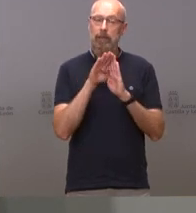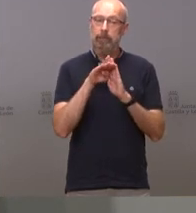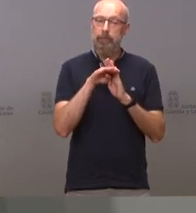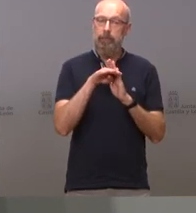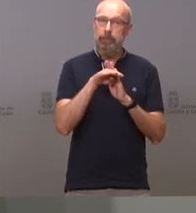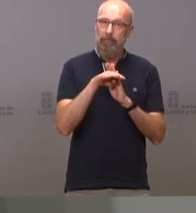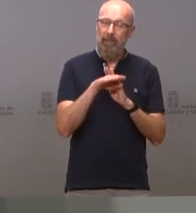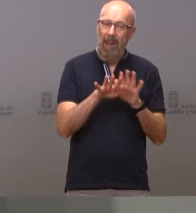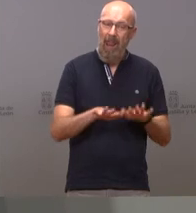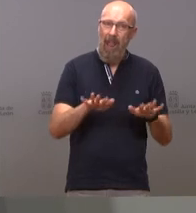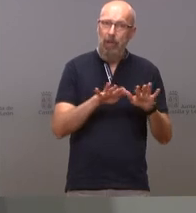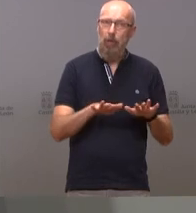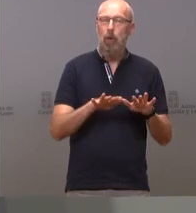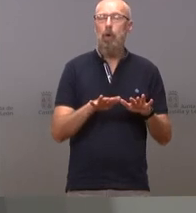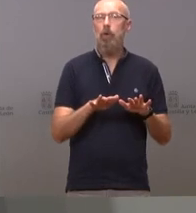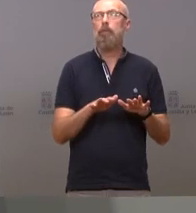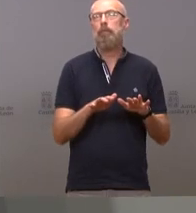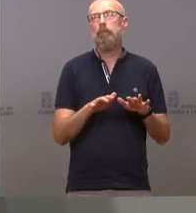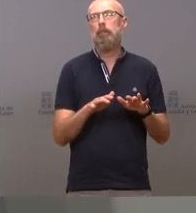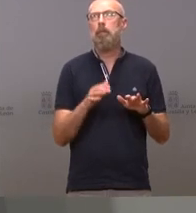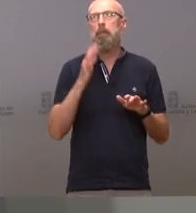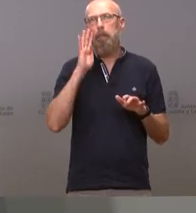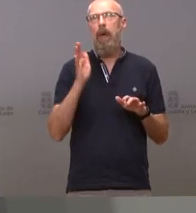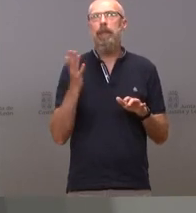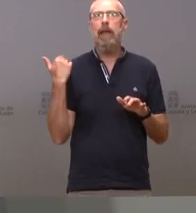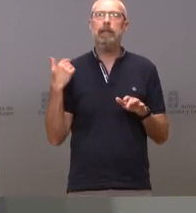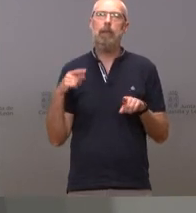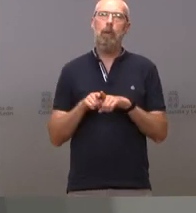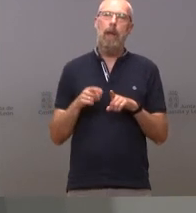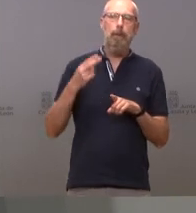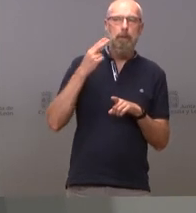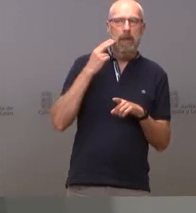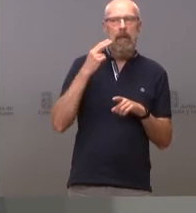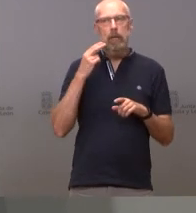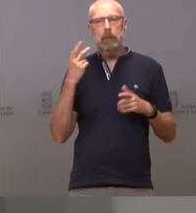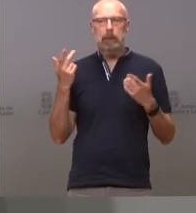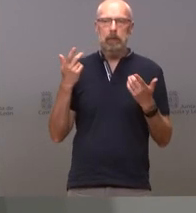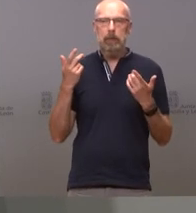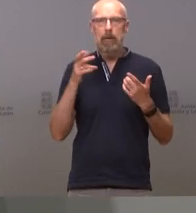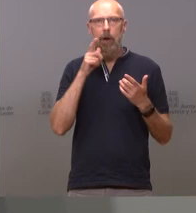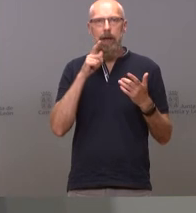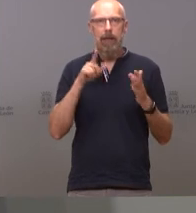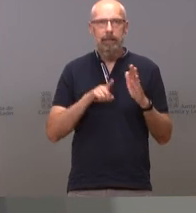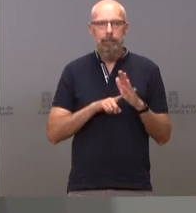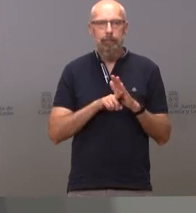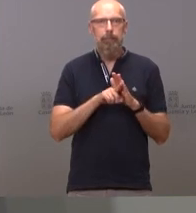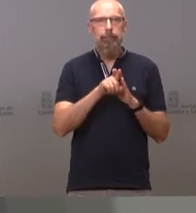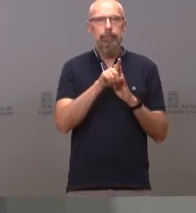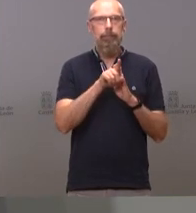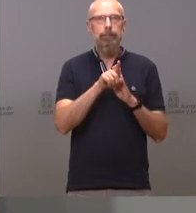éramos tremendamente miedosos y cautelosos y cuando no subimos lo suficientemente